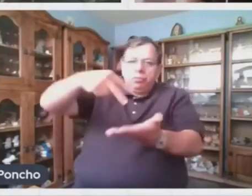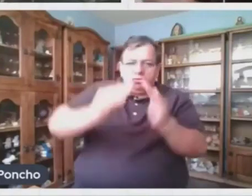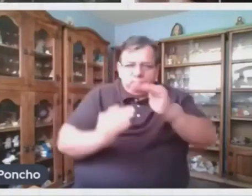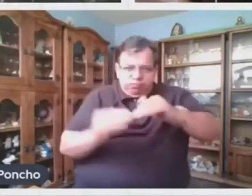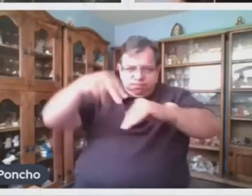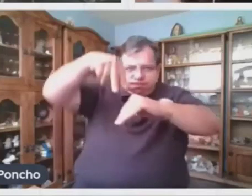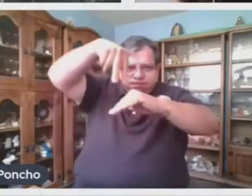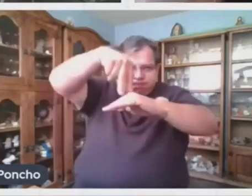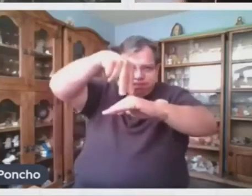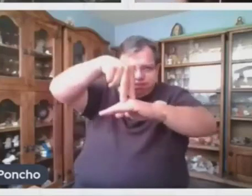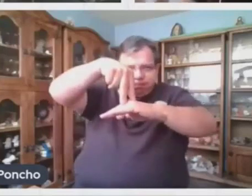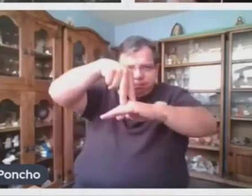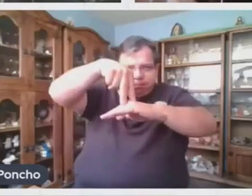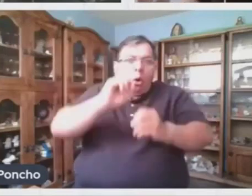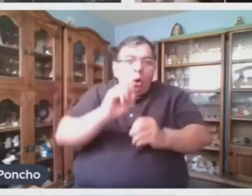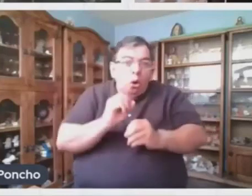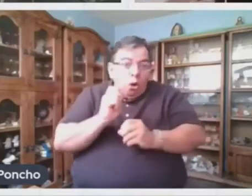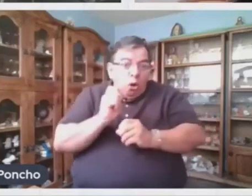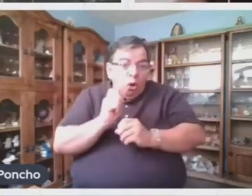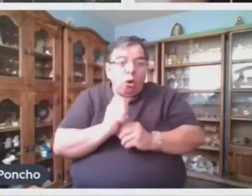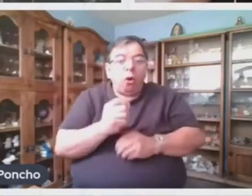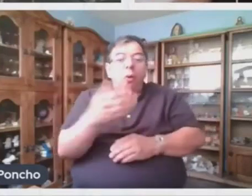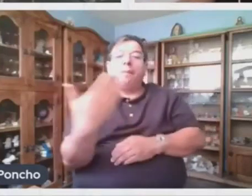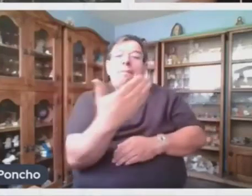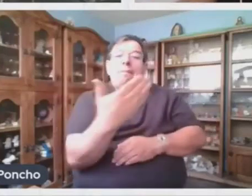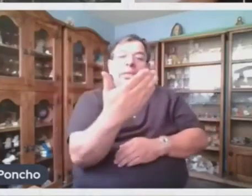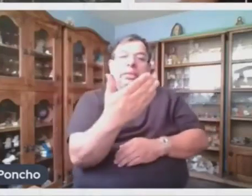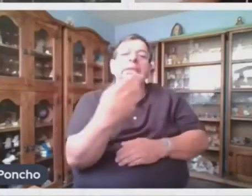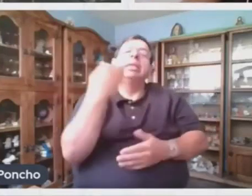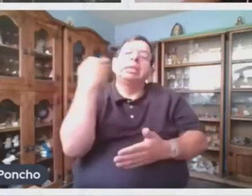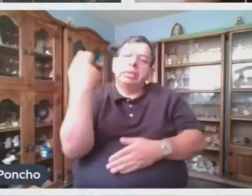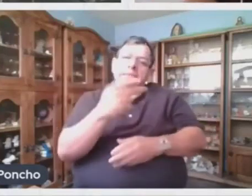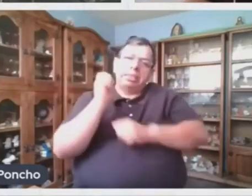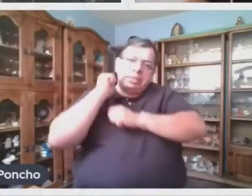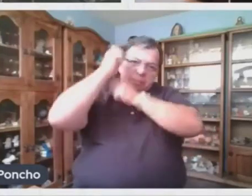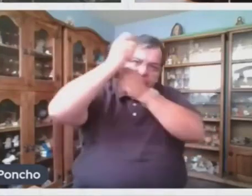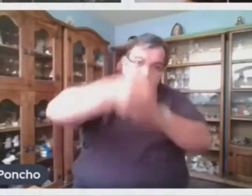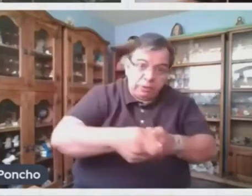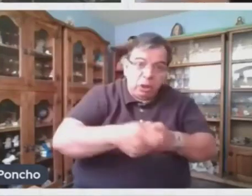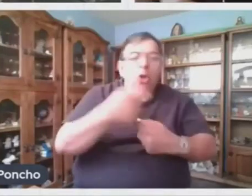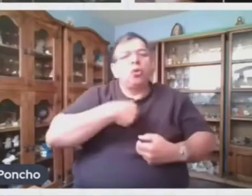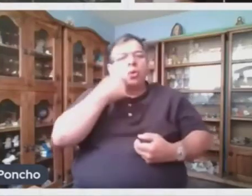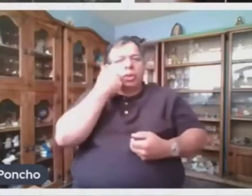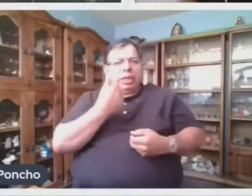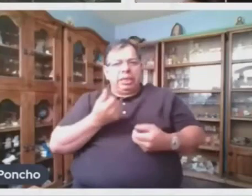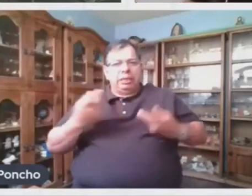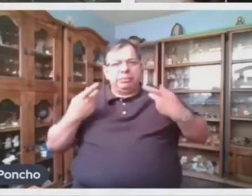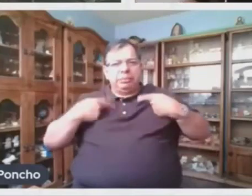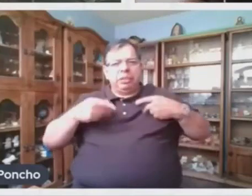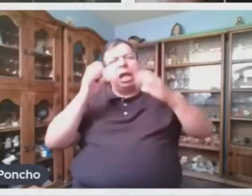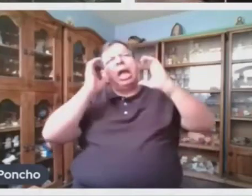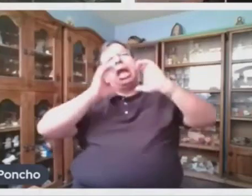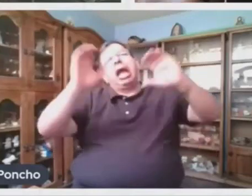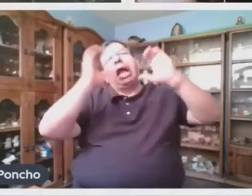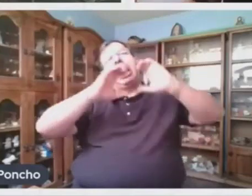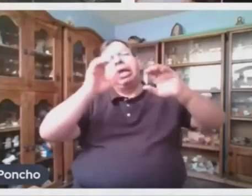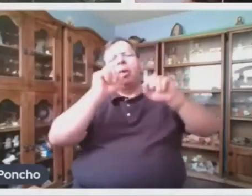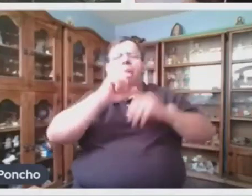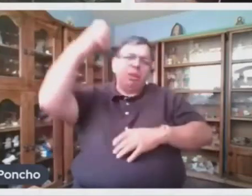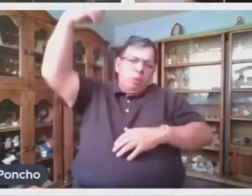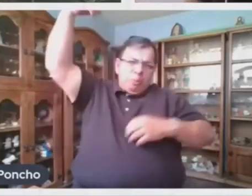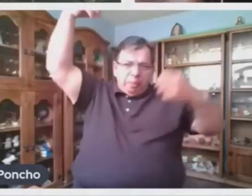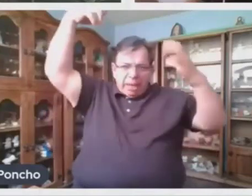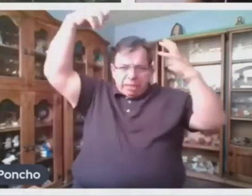O no puedes pescar peces si no se lanza el anzuelo. O si quieres ser cantante, debes cantar. Canta en la regadera, canta para tus